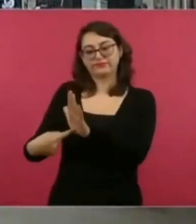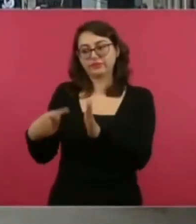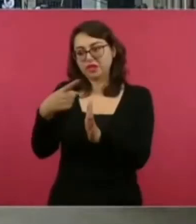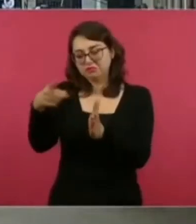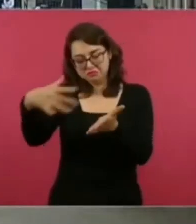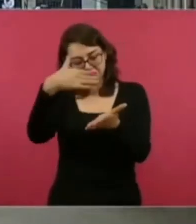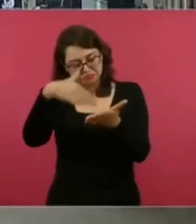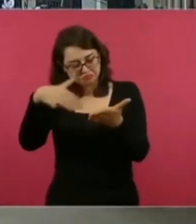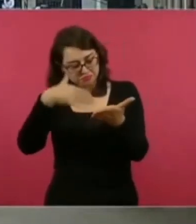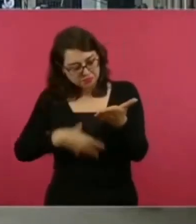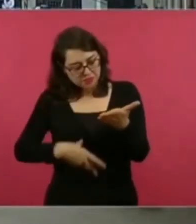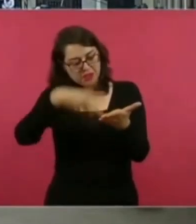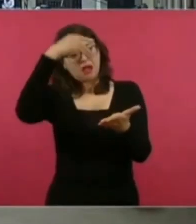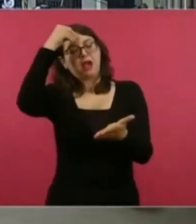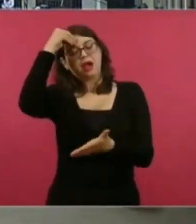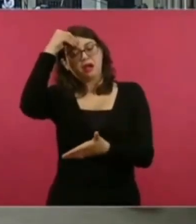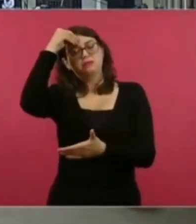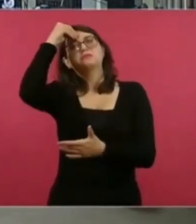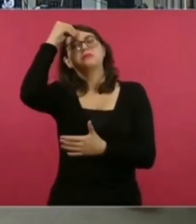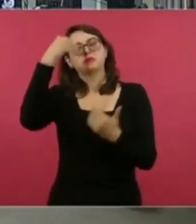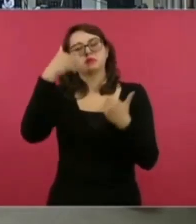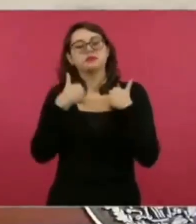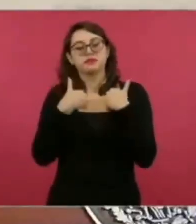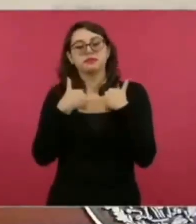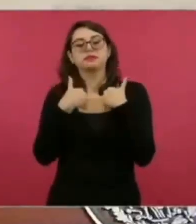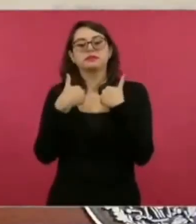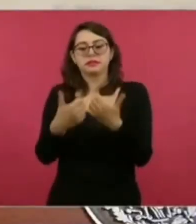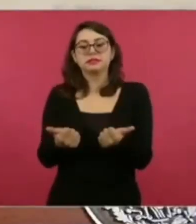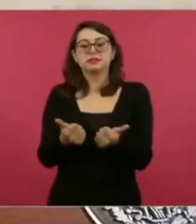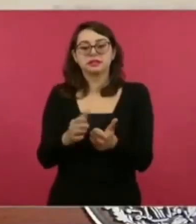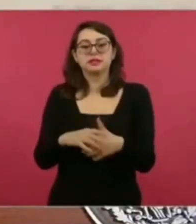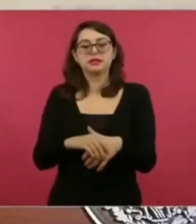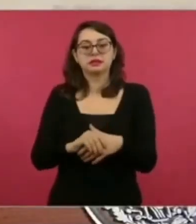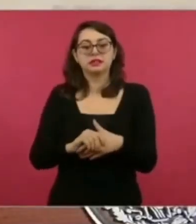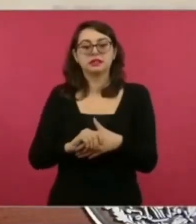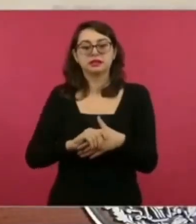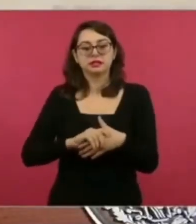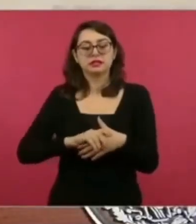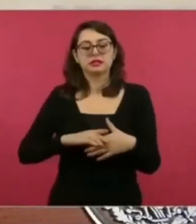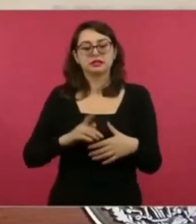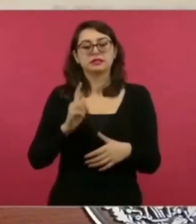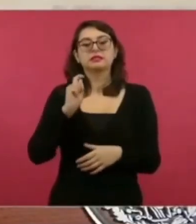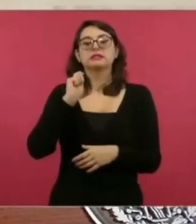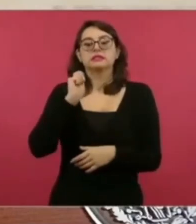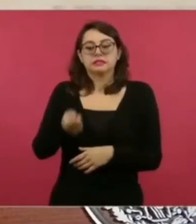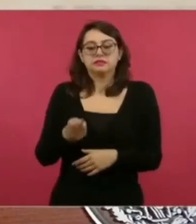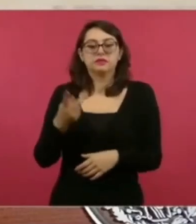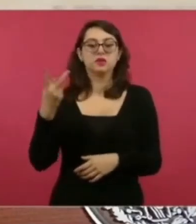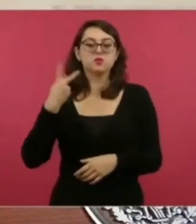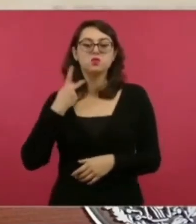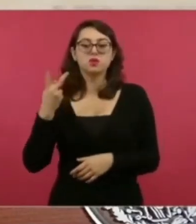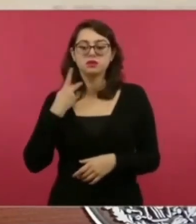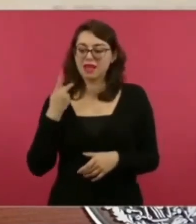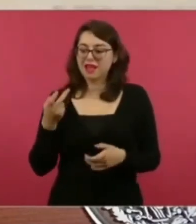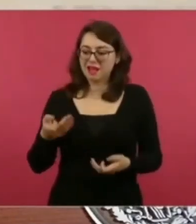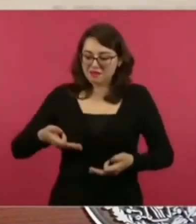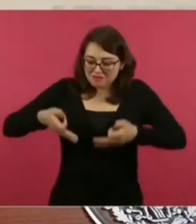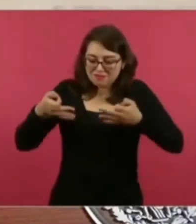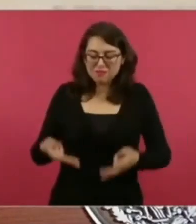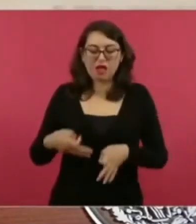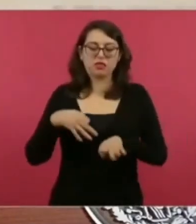conozcan sobre el noble oficio de la política